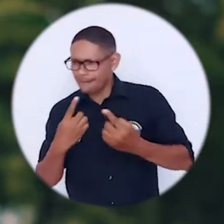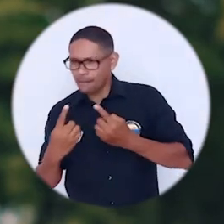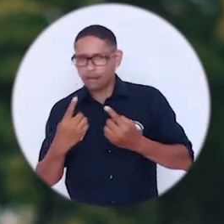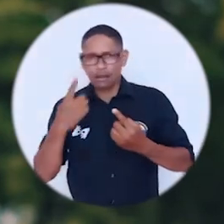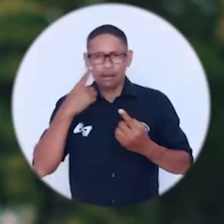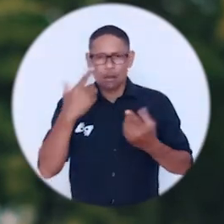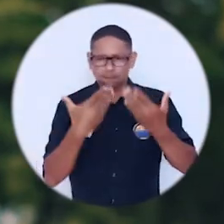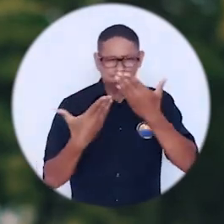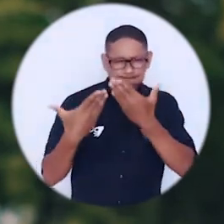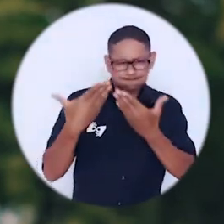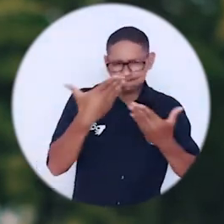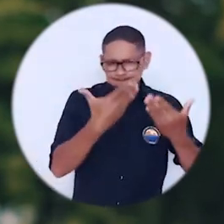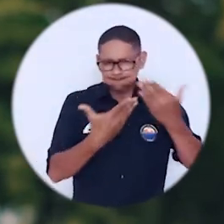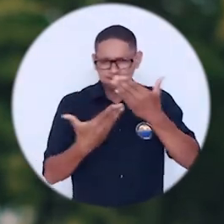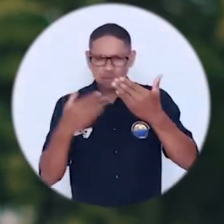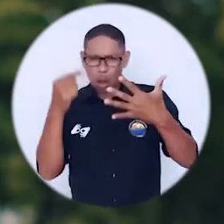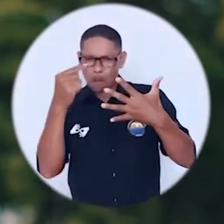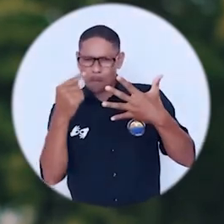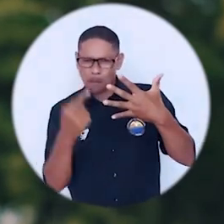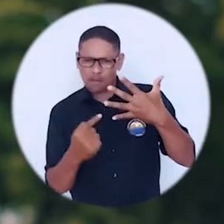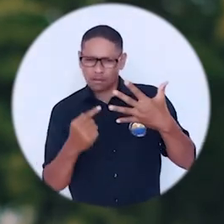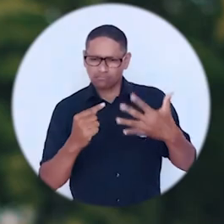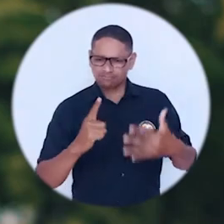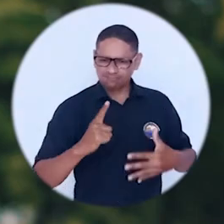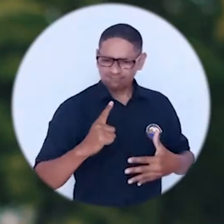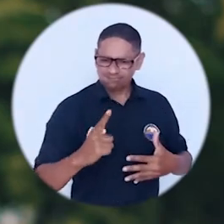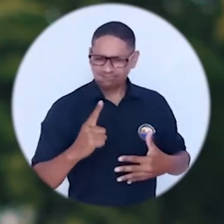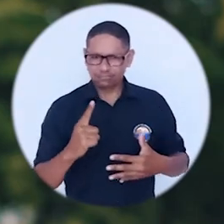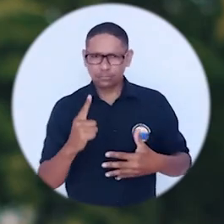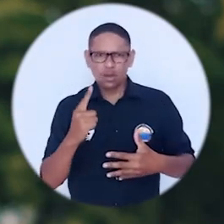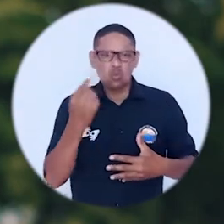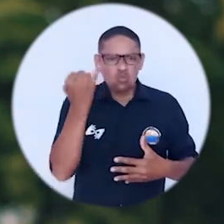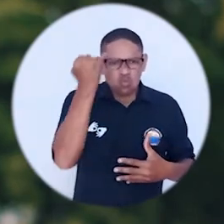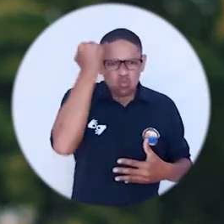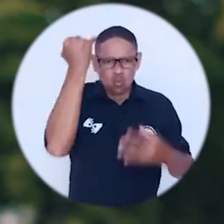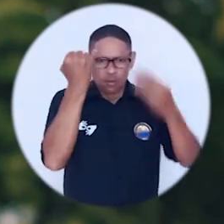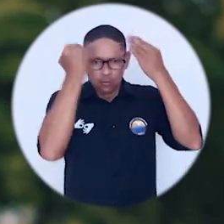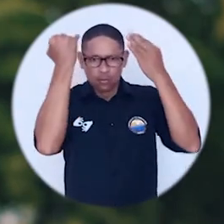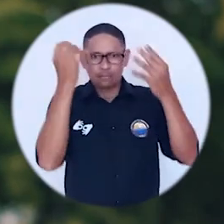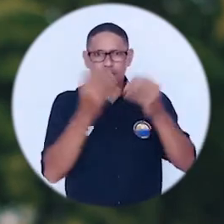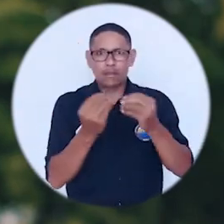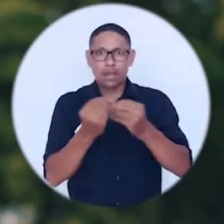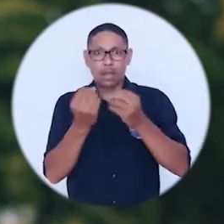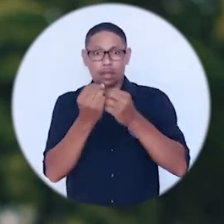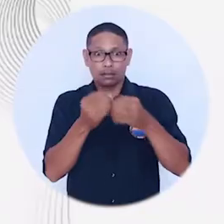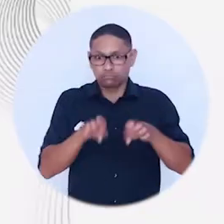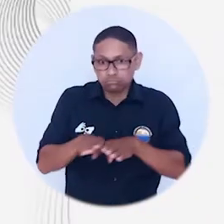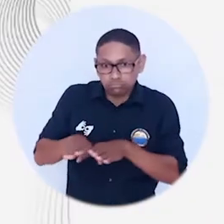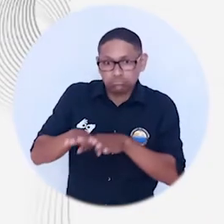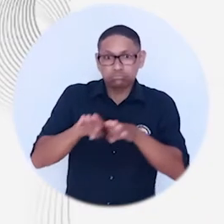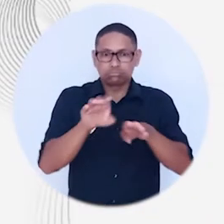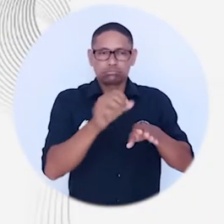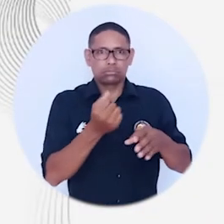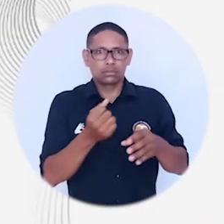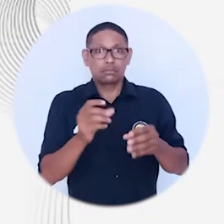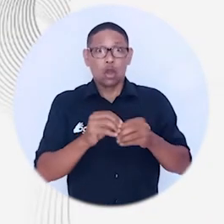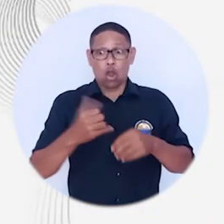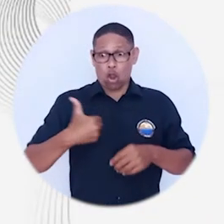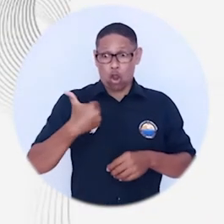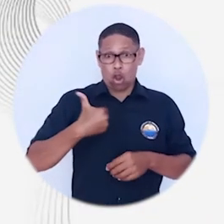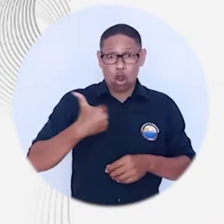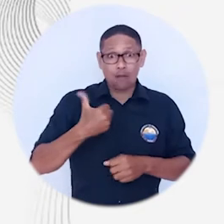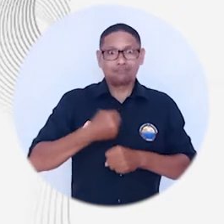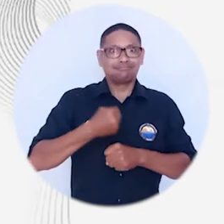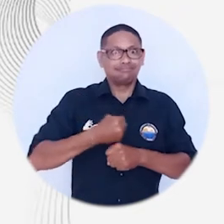propiciaron análisis alrededor de ítems como el emprendimiento, la innovación y la equidad de género. Con la temática, el